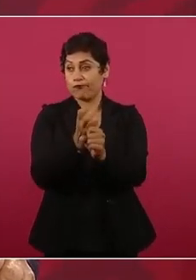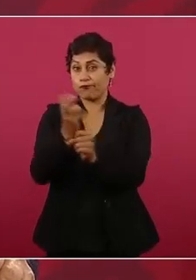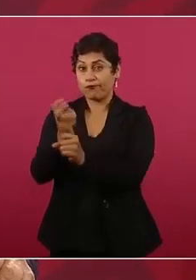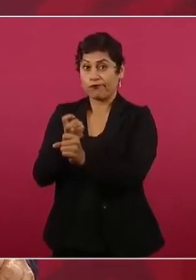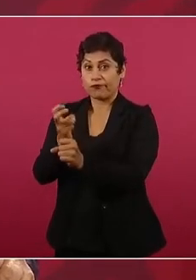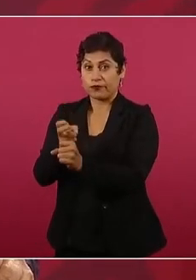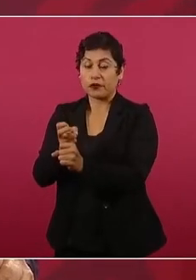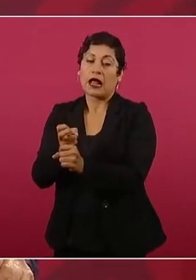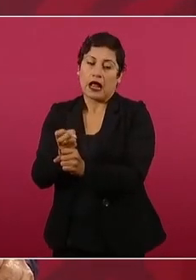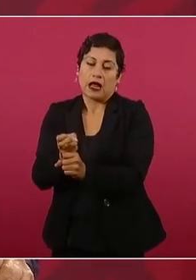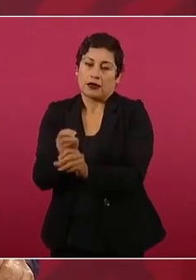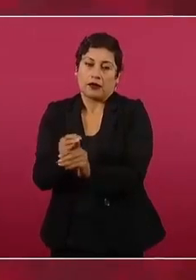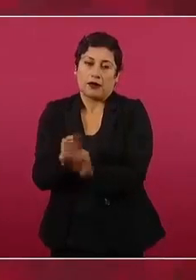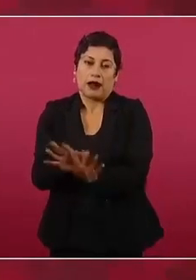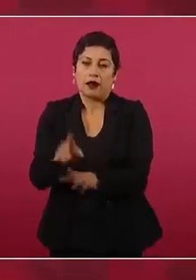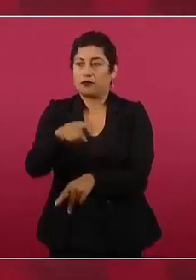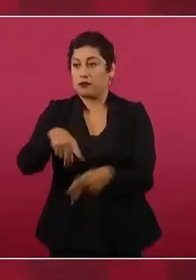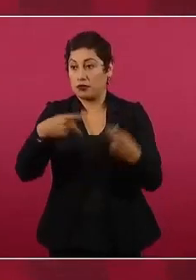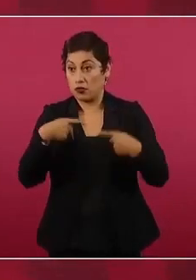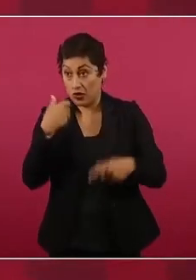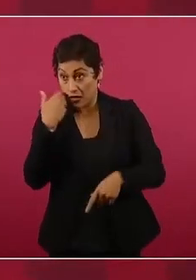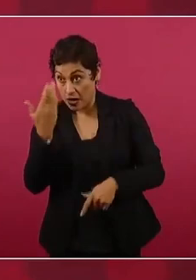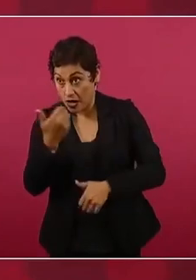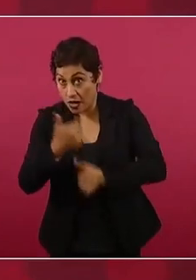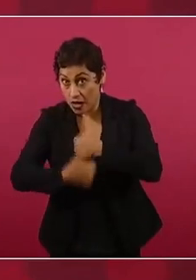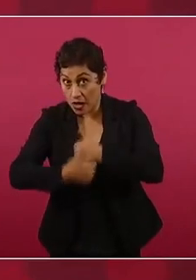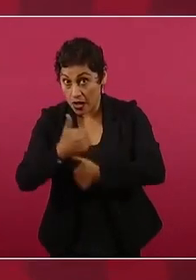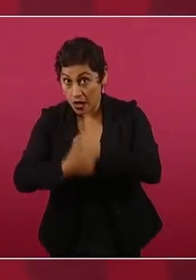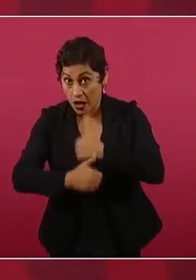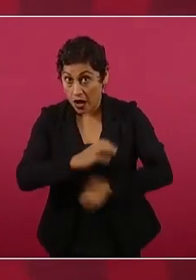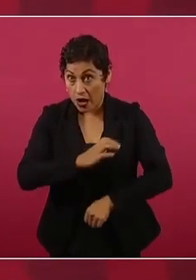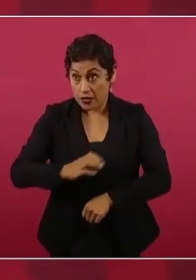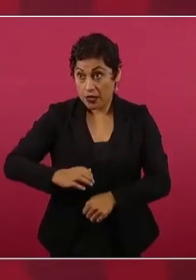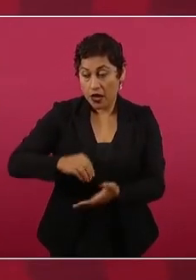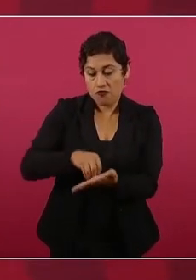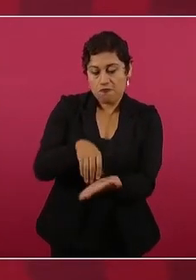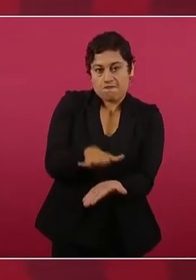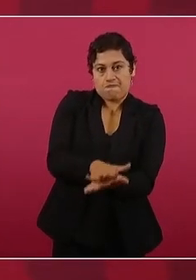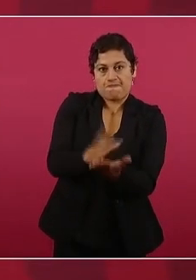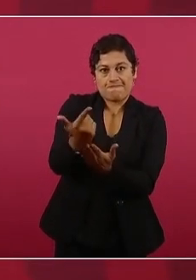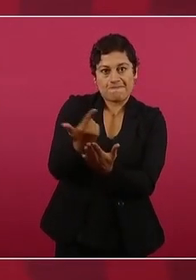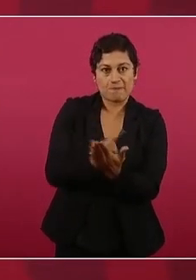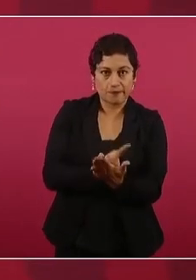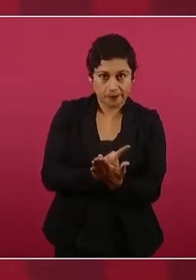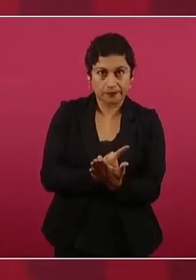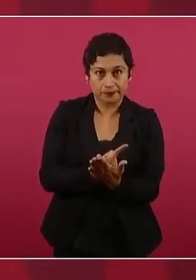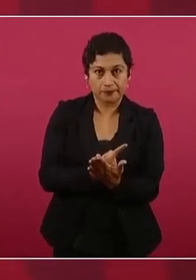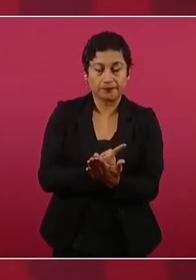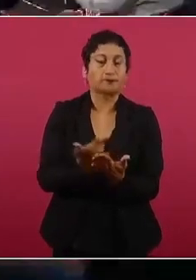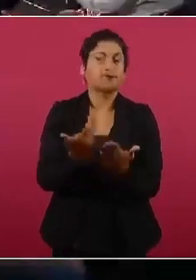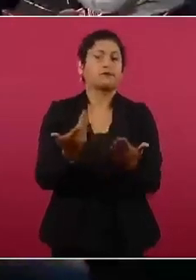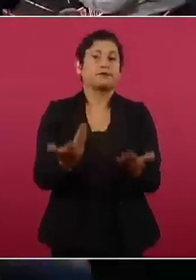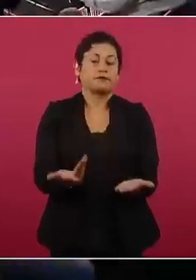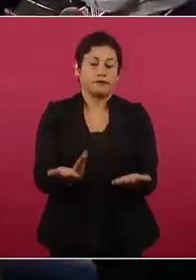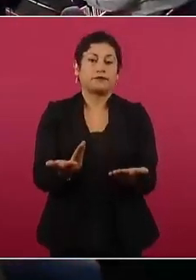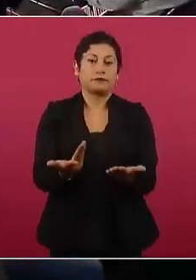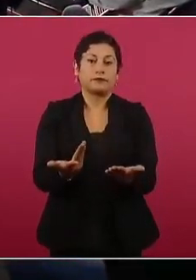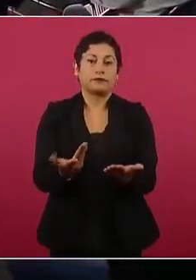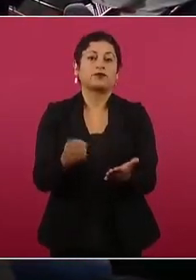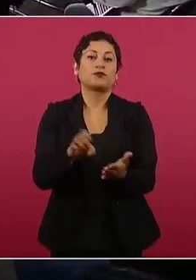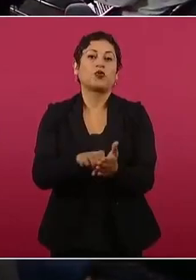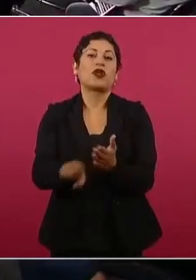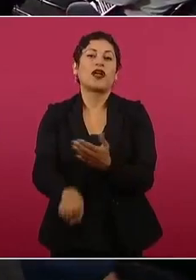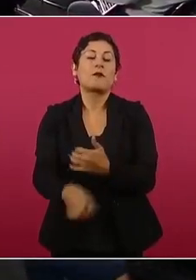candidatos. En este caso a consejeros,